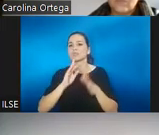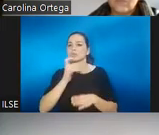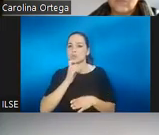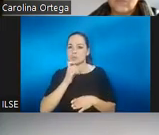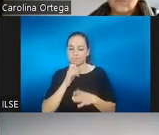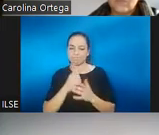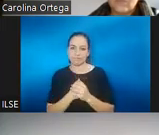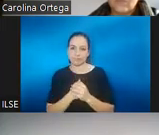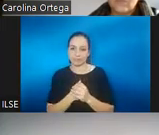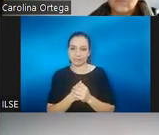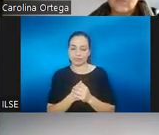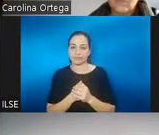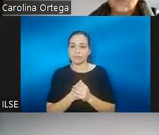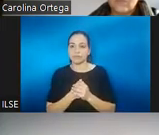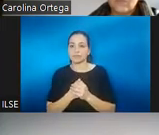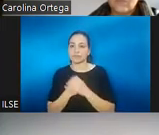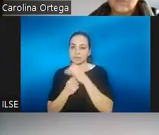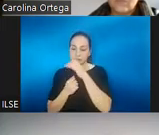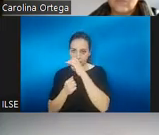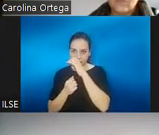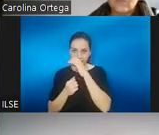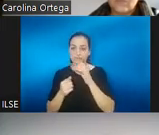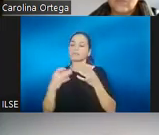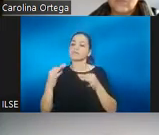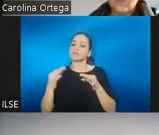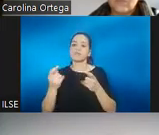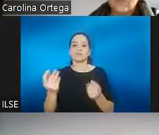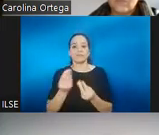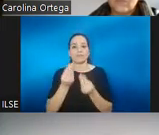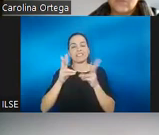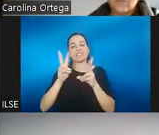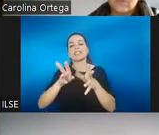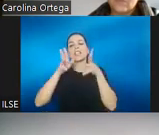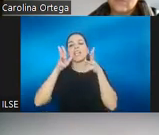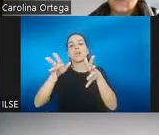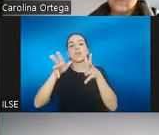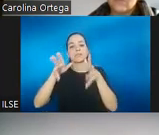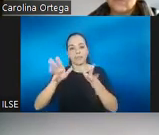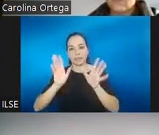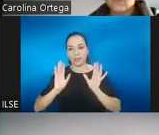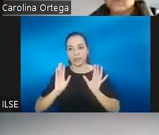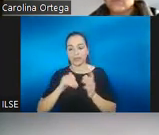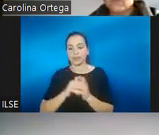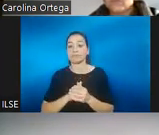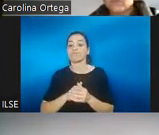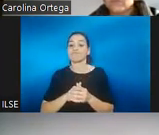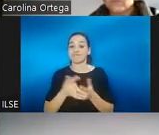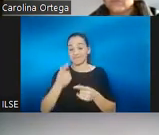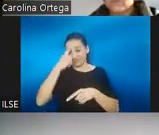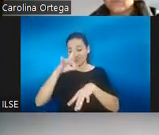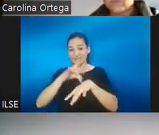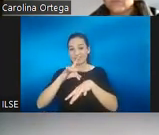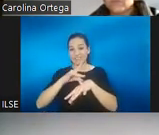Bien, esto se basa sobre todo en recomendaciones o niveles de evidencia. Las enfermedades inflamatorias están muy